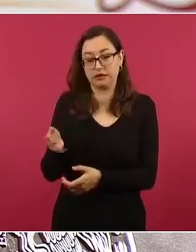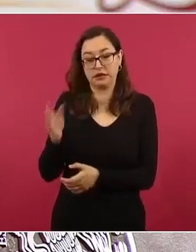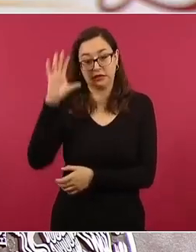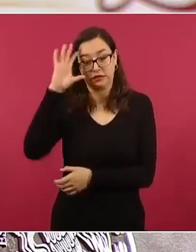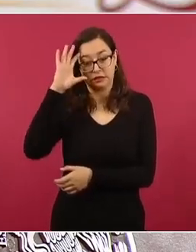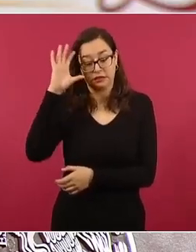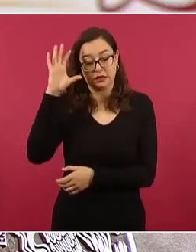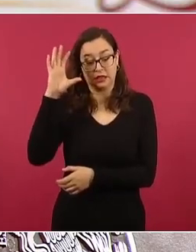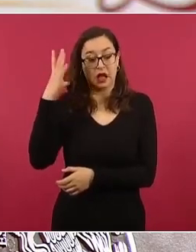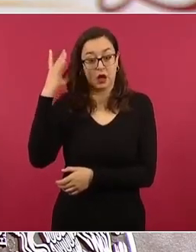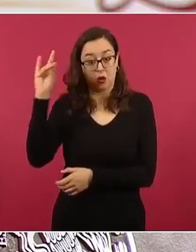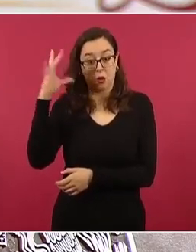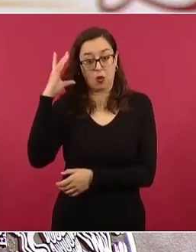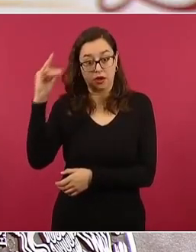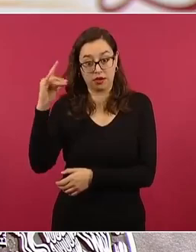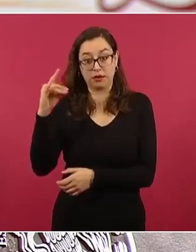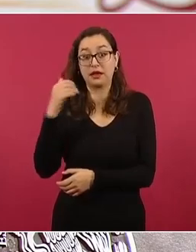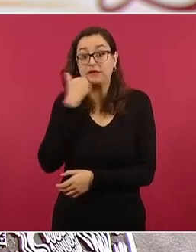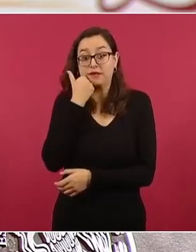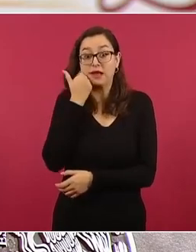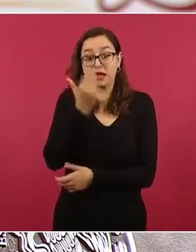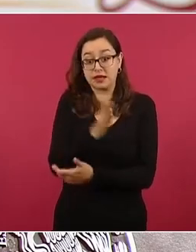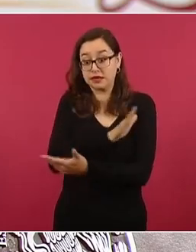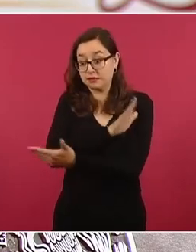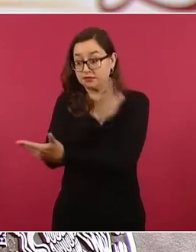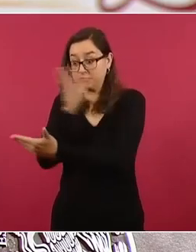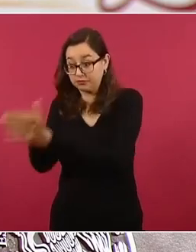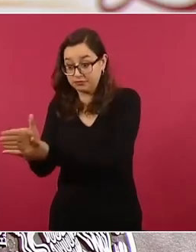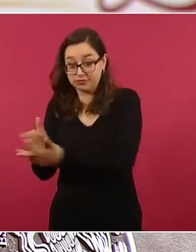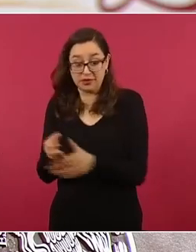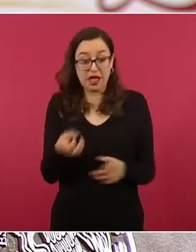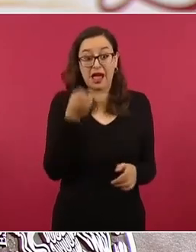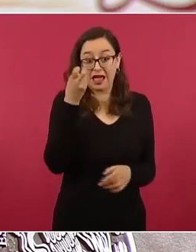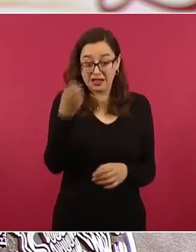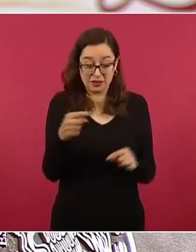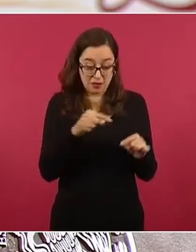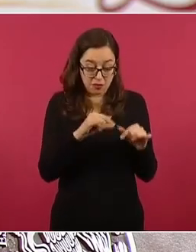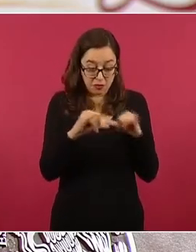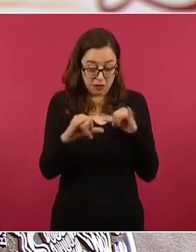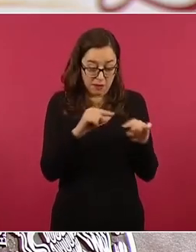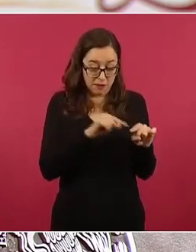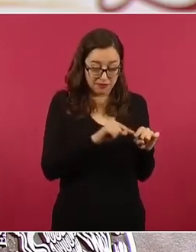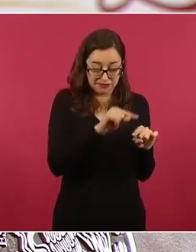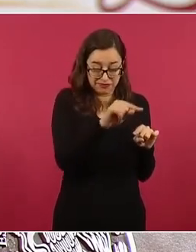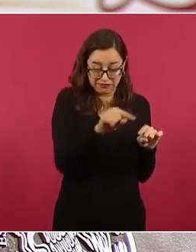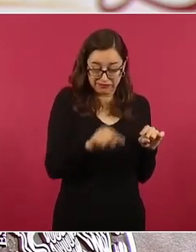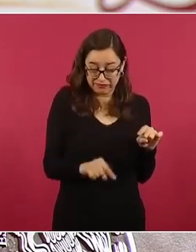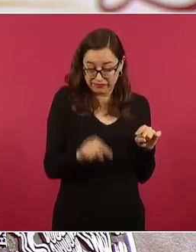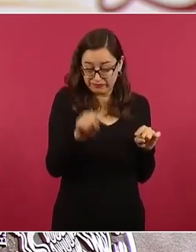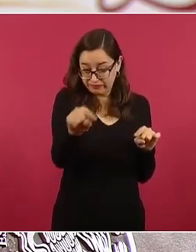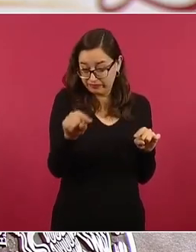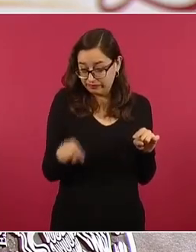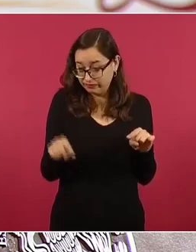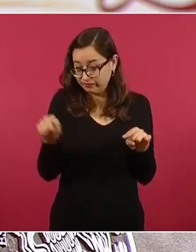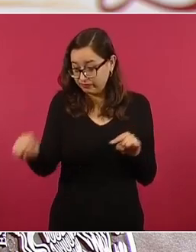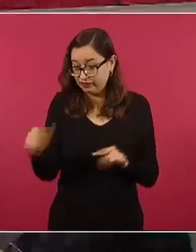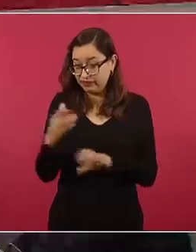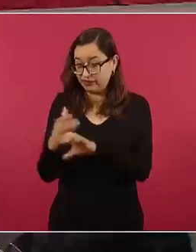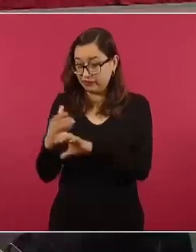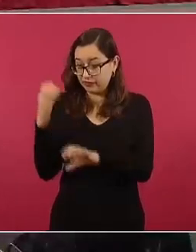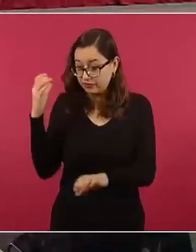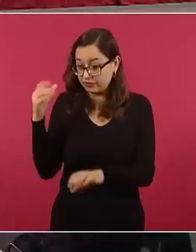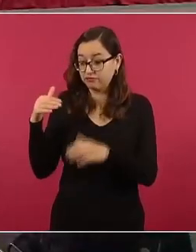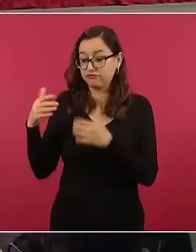y posteriormente a la central de autobuses, todo el trabajo del seguimiento de la salida de la central de autobuses, el inicio de la